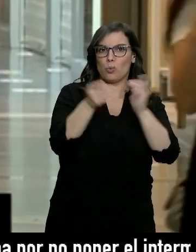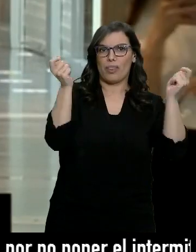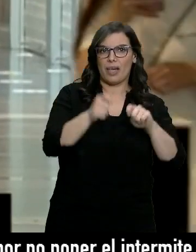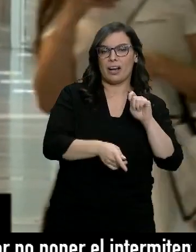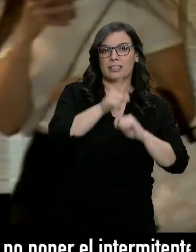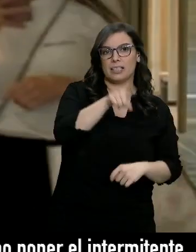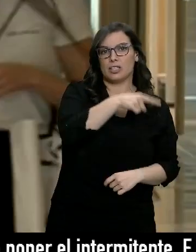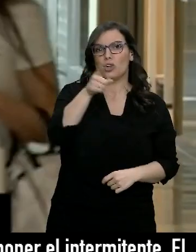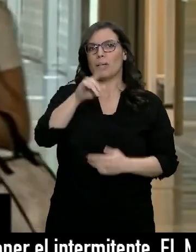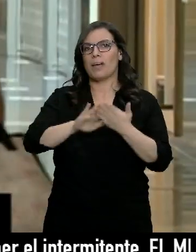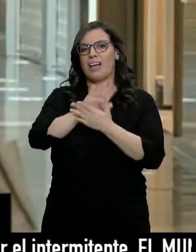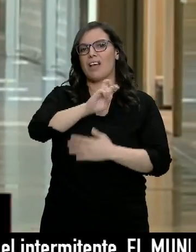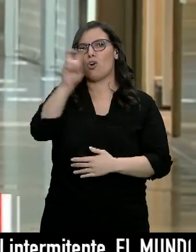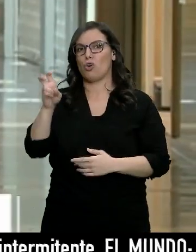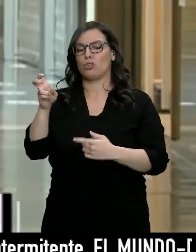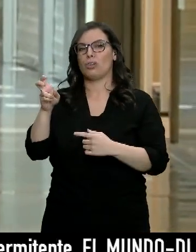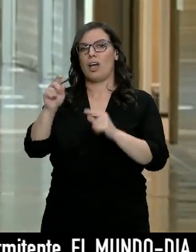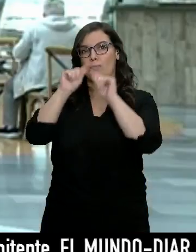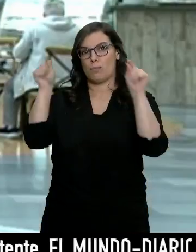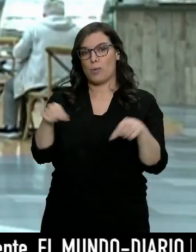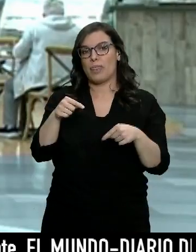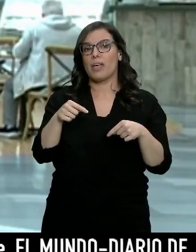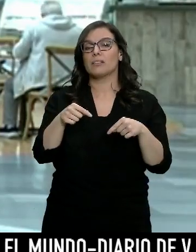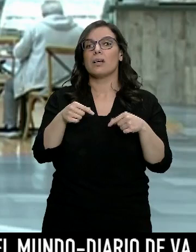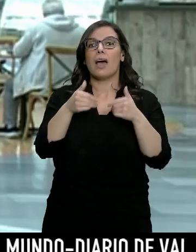pendientes. Con la salvedad, ya lo saben, de Burgos Capital.